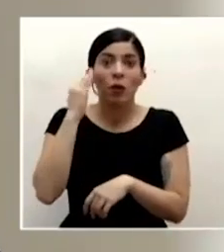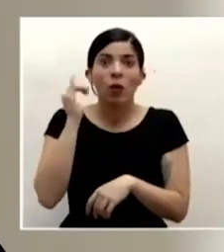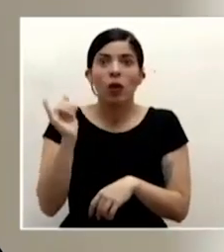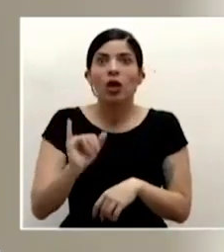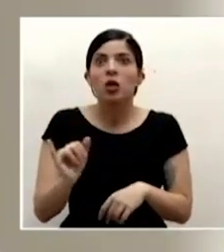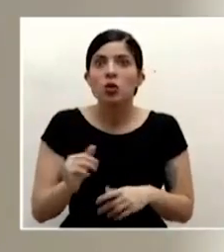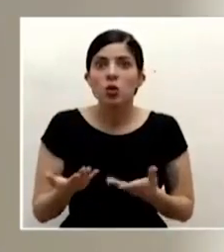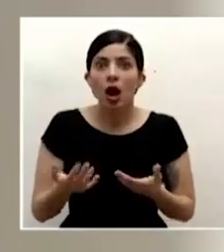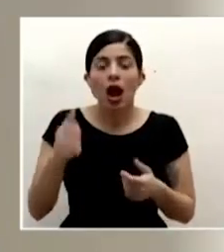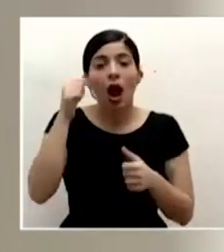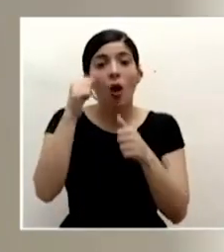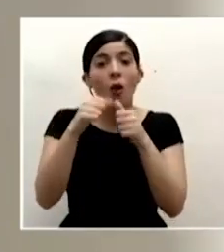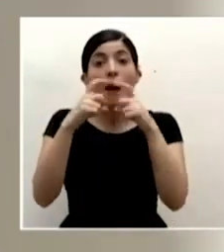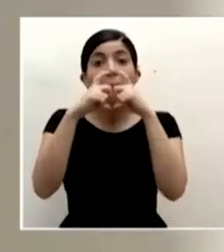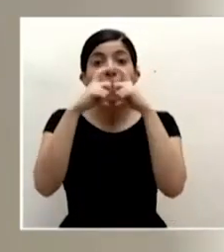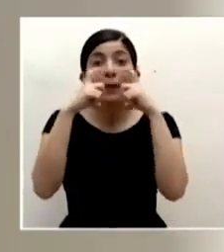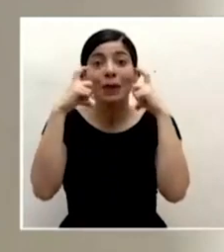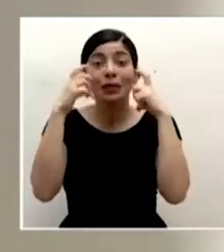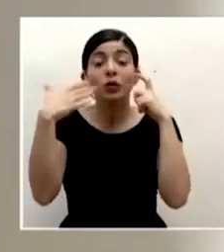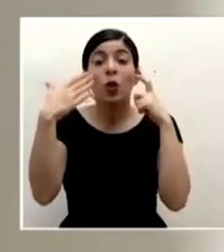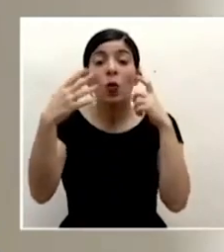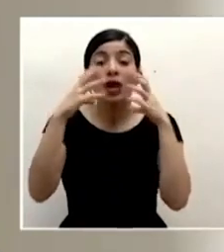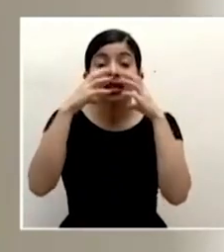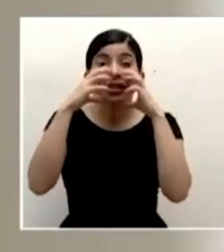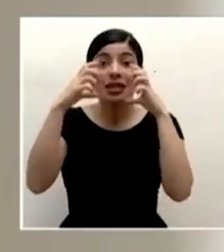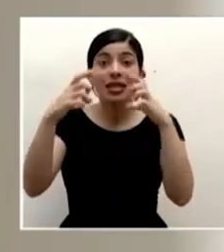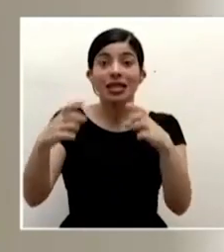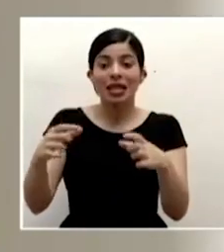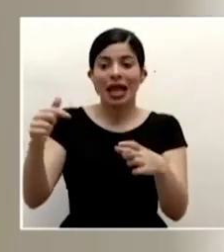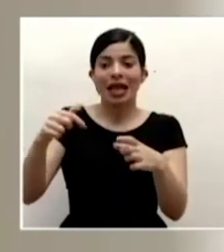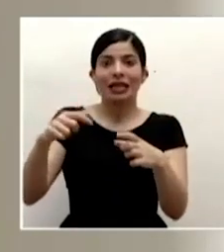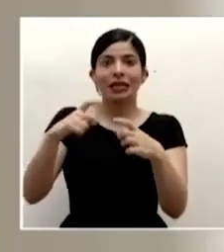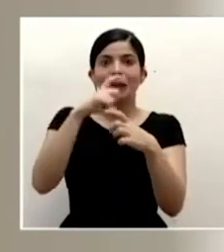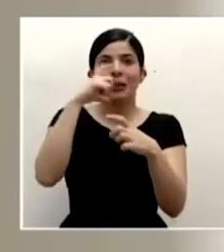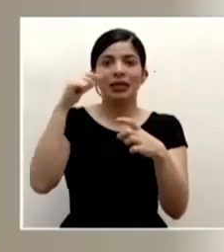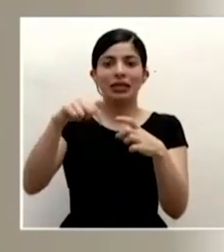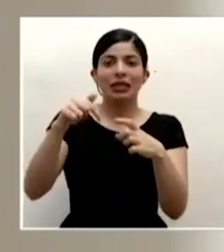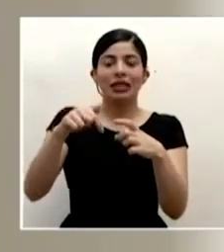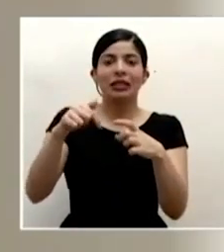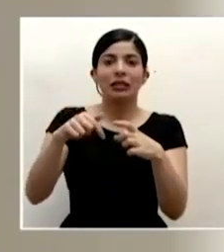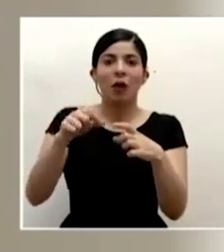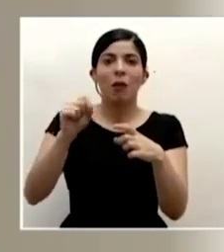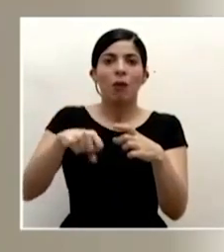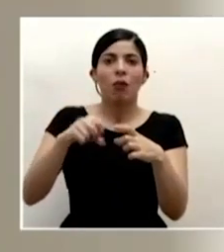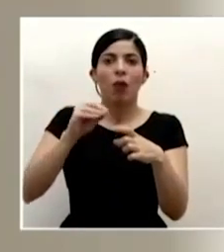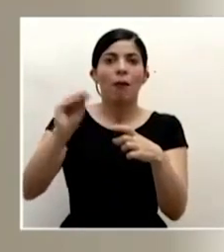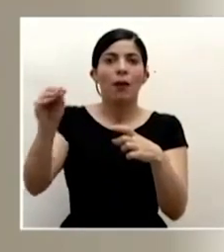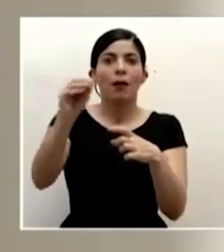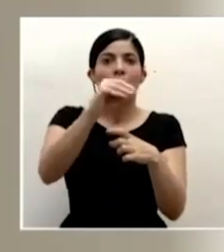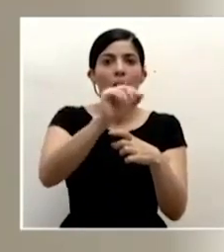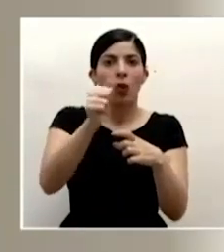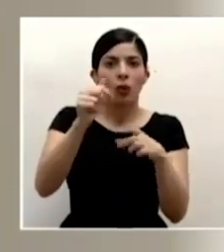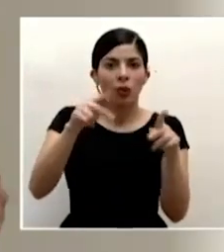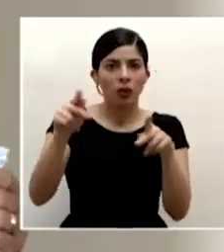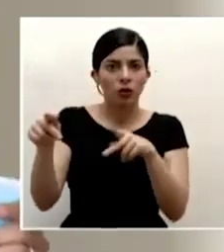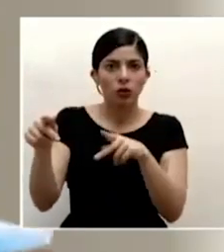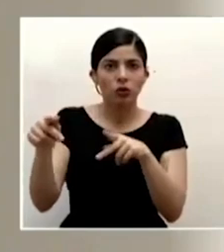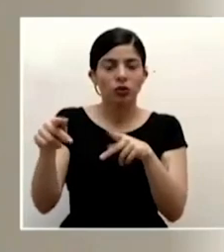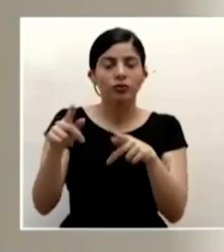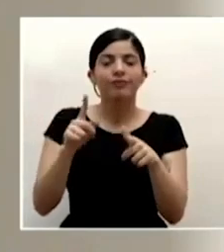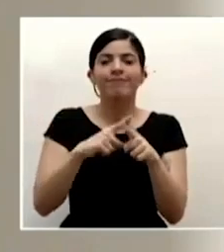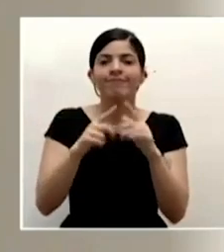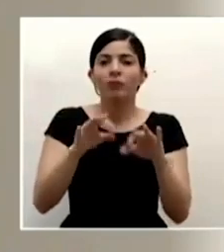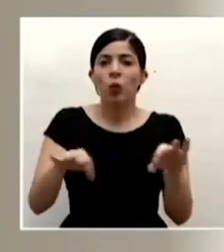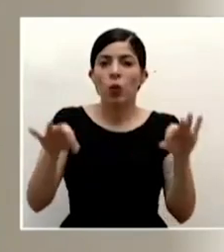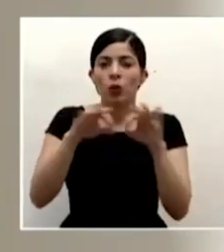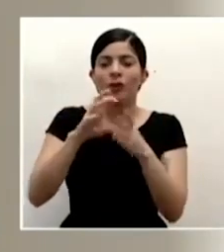recordemos que la mascarilla en el momento que uno ya se la quita es eventualmente un material que puede contagiar a alguien más entonces es importante en